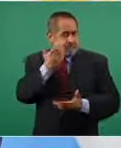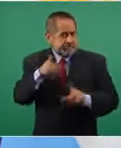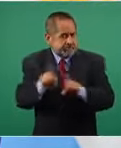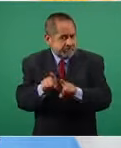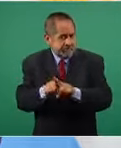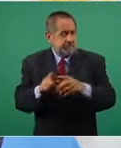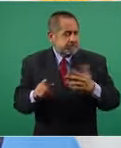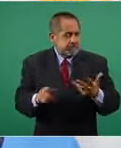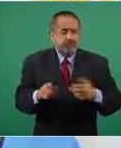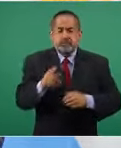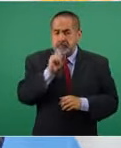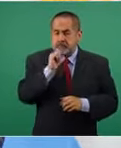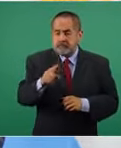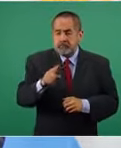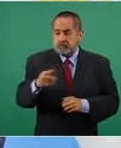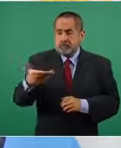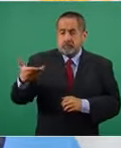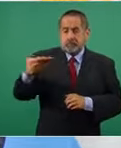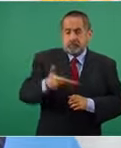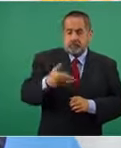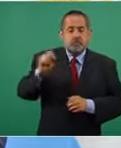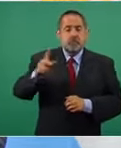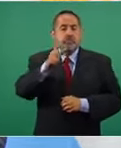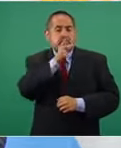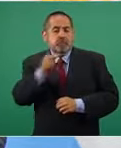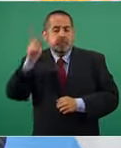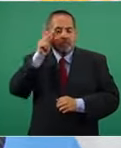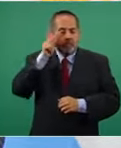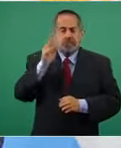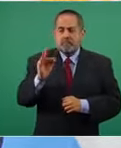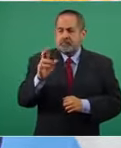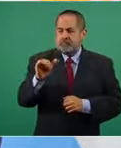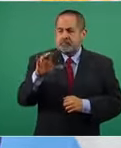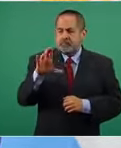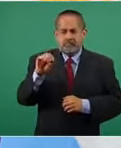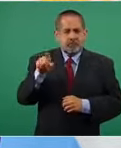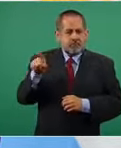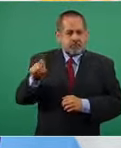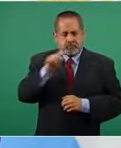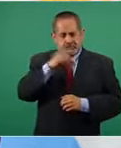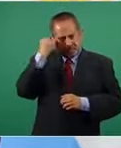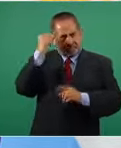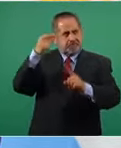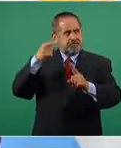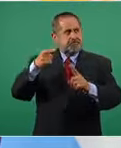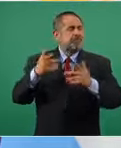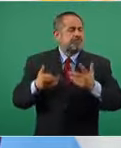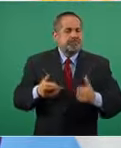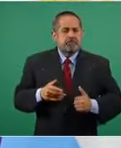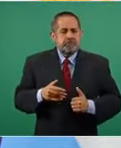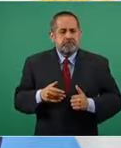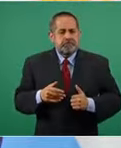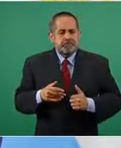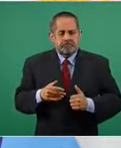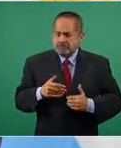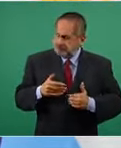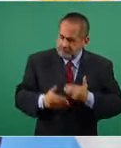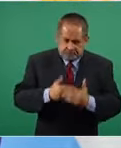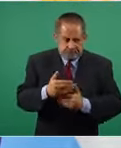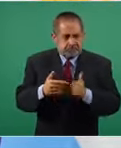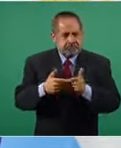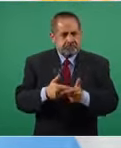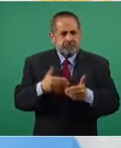y que también ha propuesto el Papa Francisco la idea que nos impulsa a llevar adelante